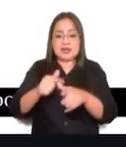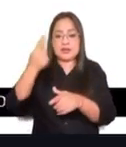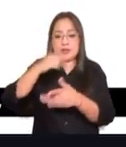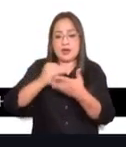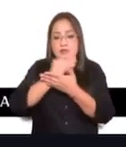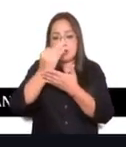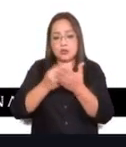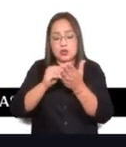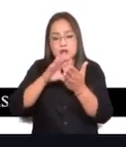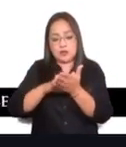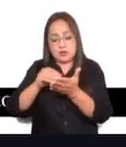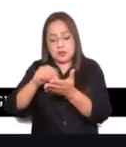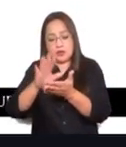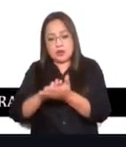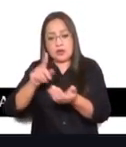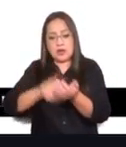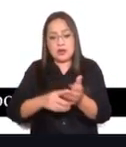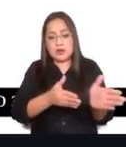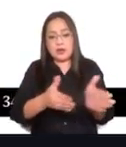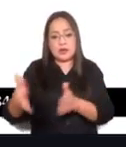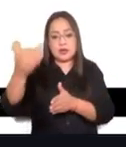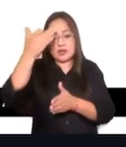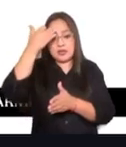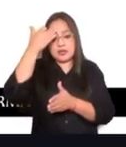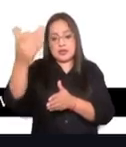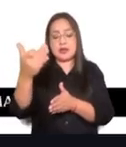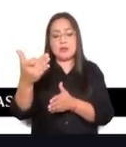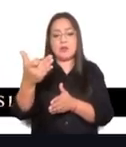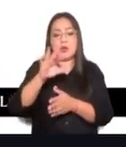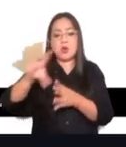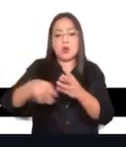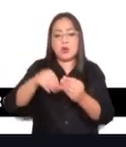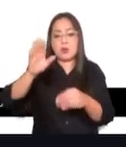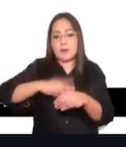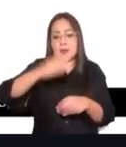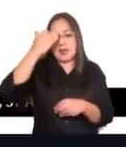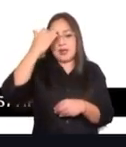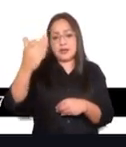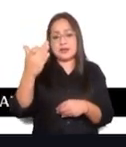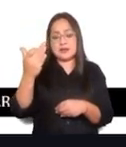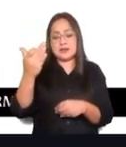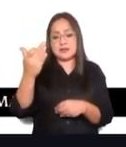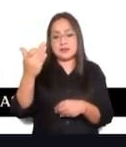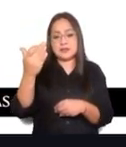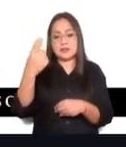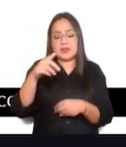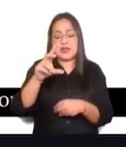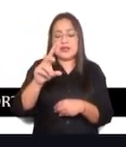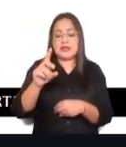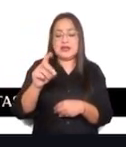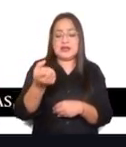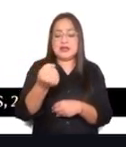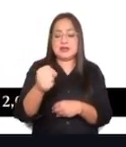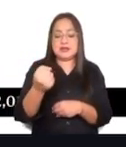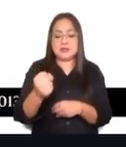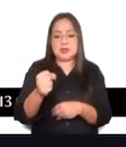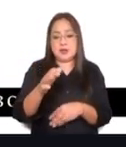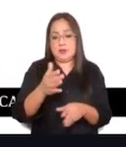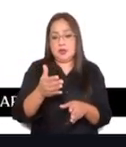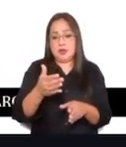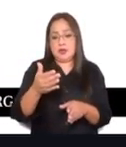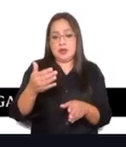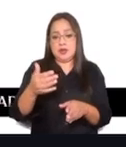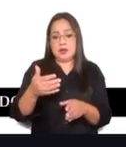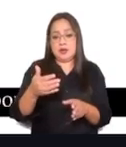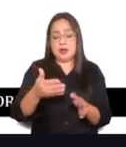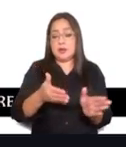pagos. En el periodo de facturación se amplió, como ya lo dijimos anteriormente, hasta el 30 de septiembre, y esto quiere decir que va a